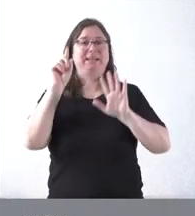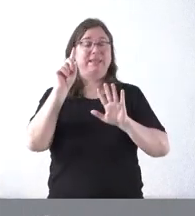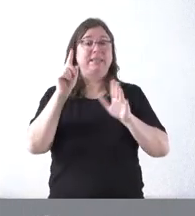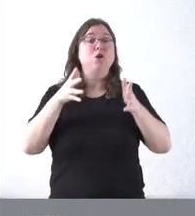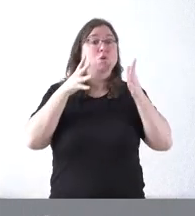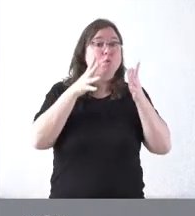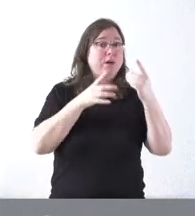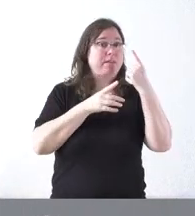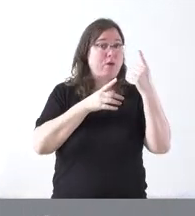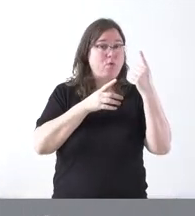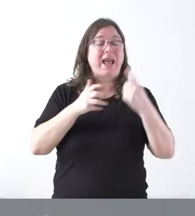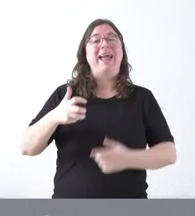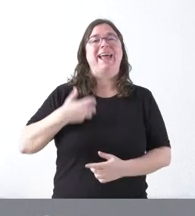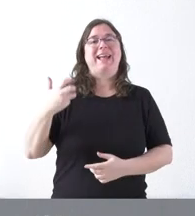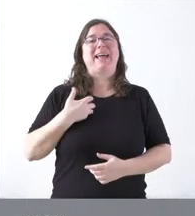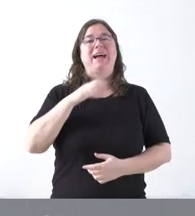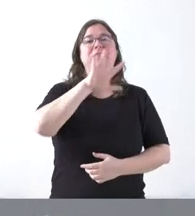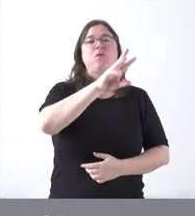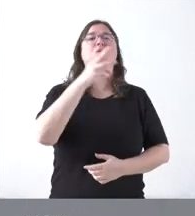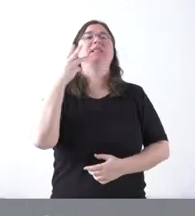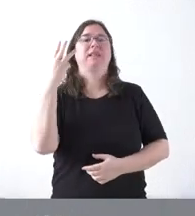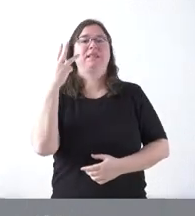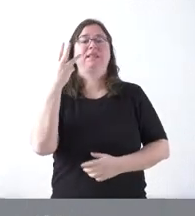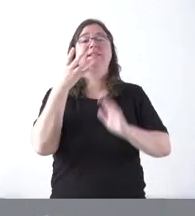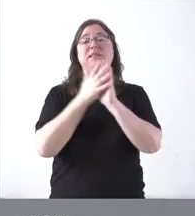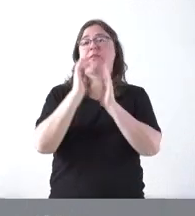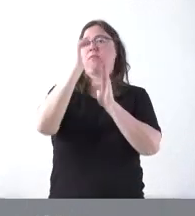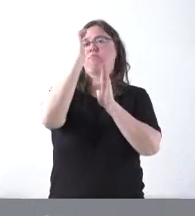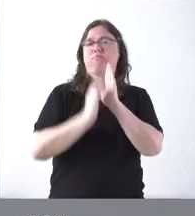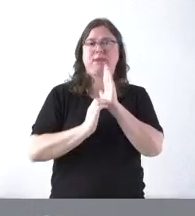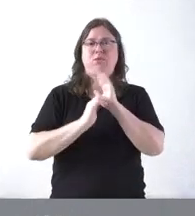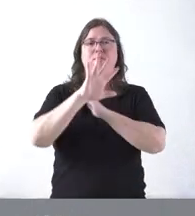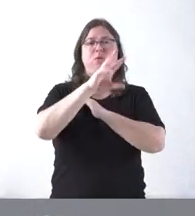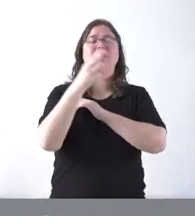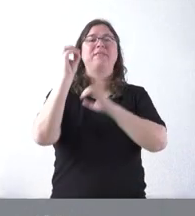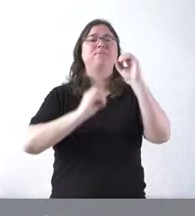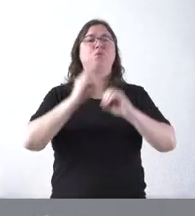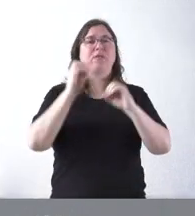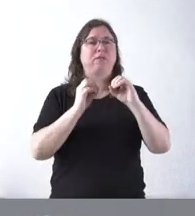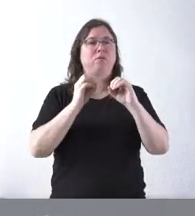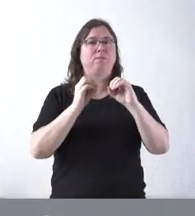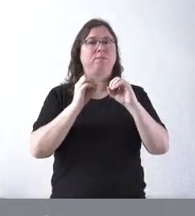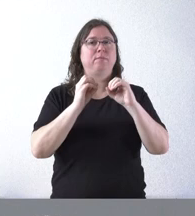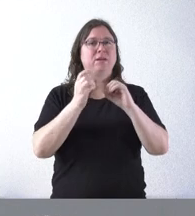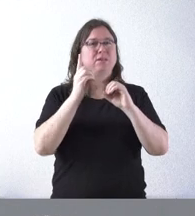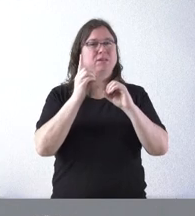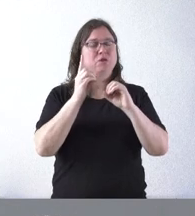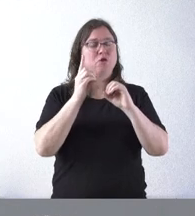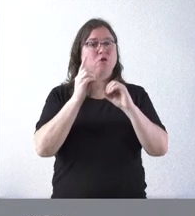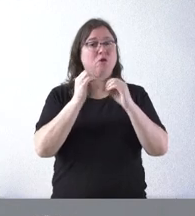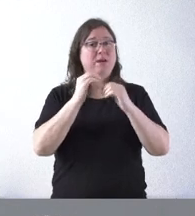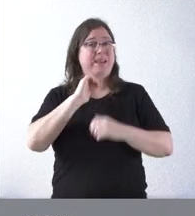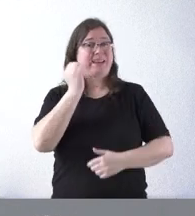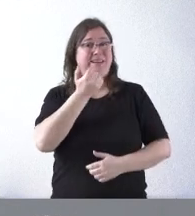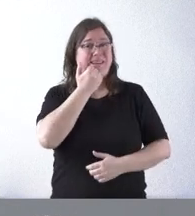53 quejas, lo que supone un descenso del 26% y solo el resto de quejas asciende